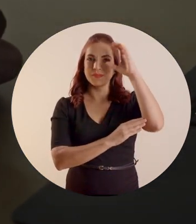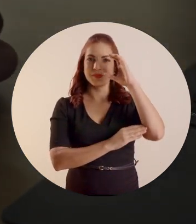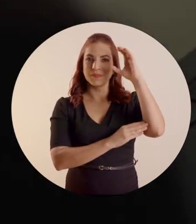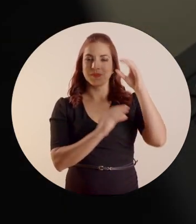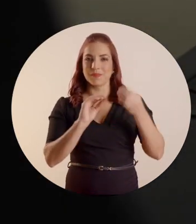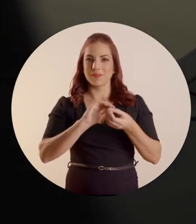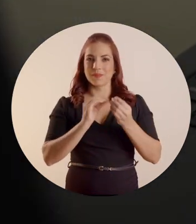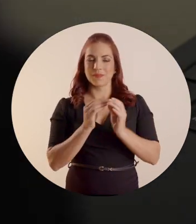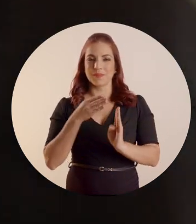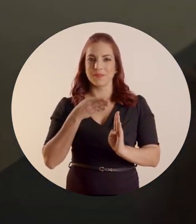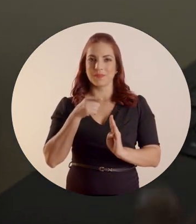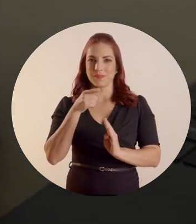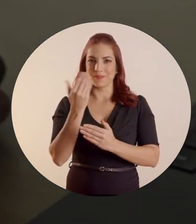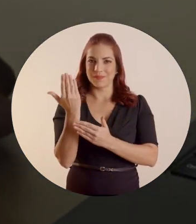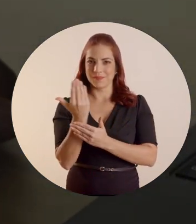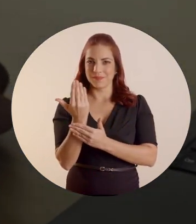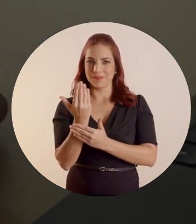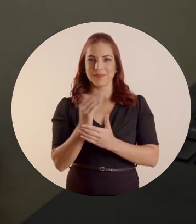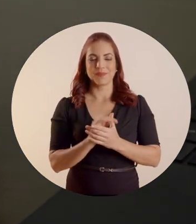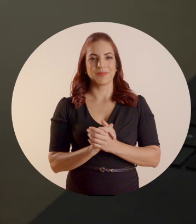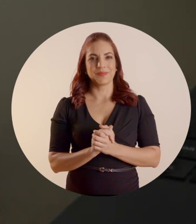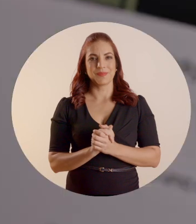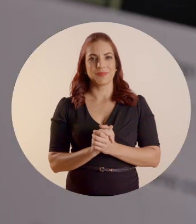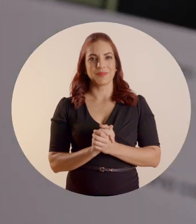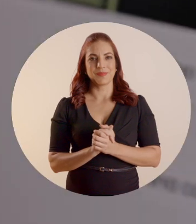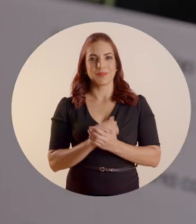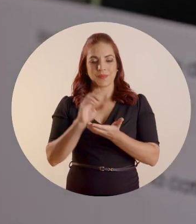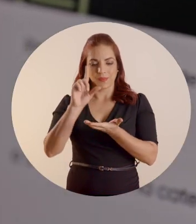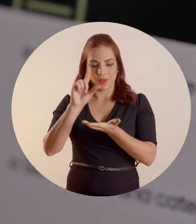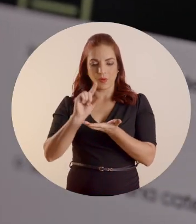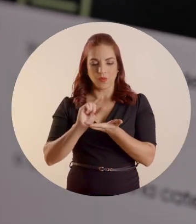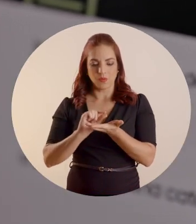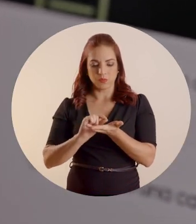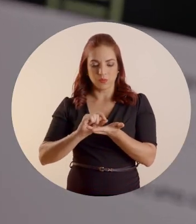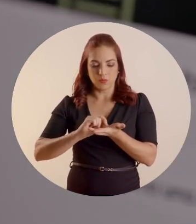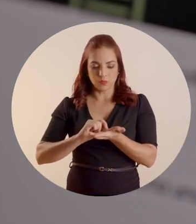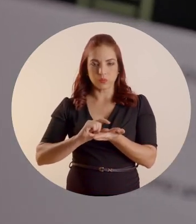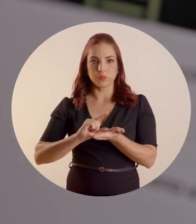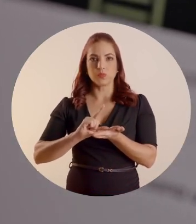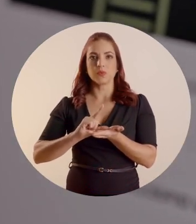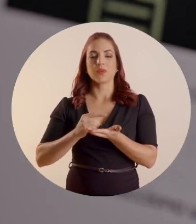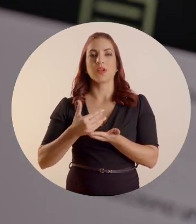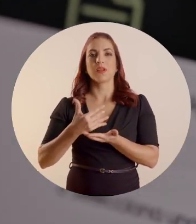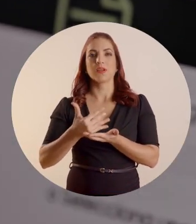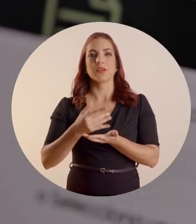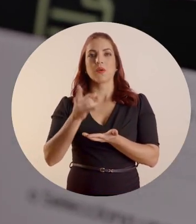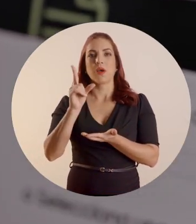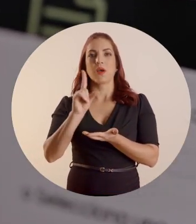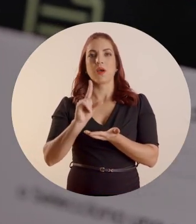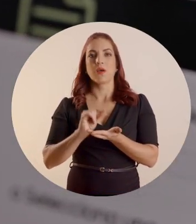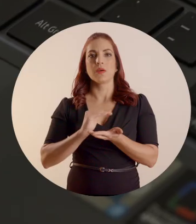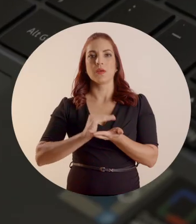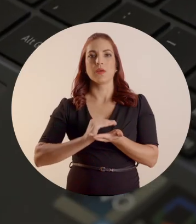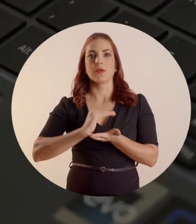el número de modelo específico de tu televisor. Descomprime el archivo descargado y